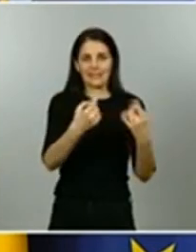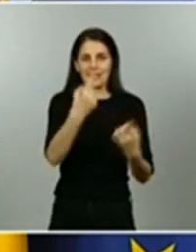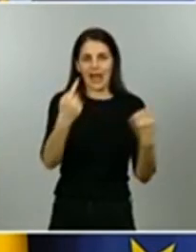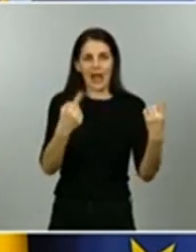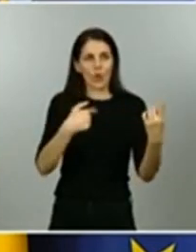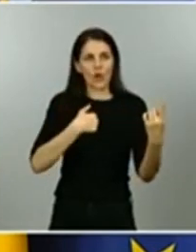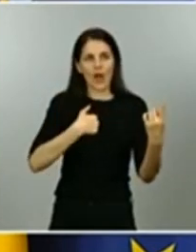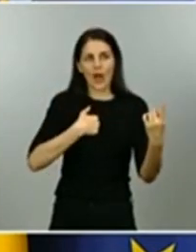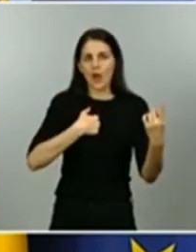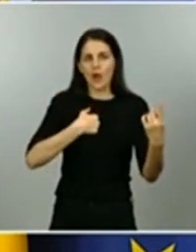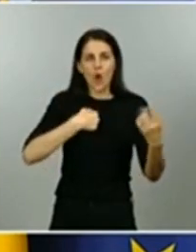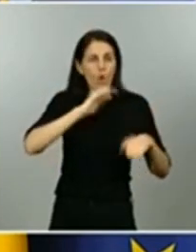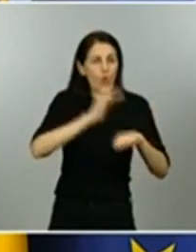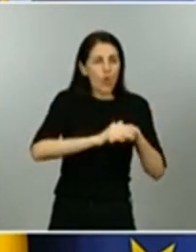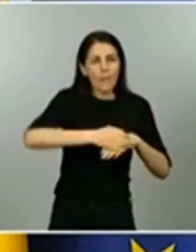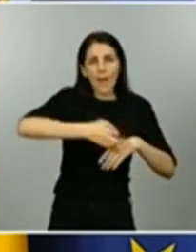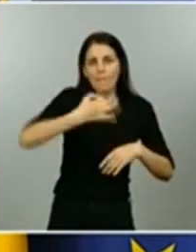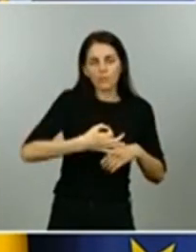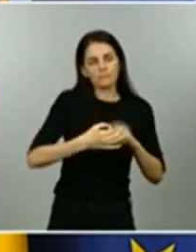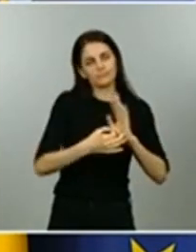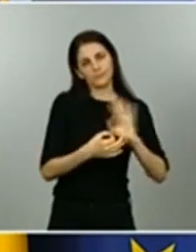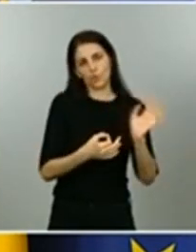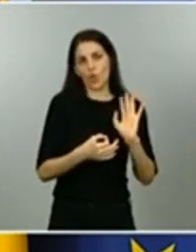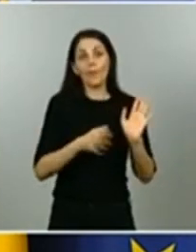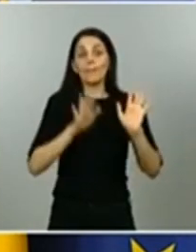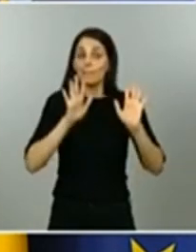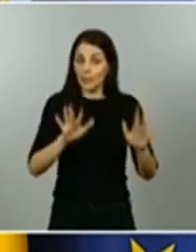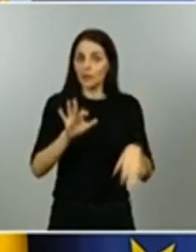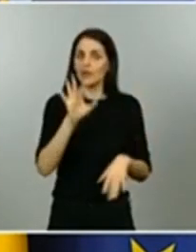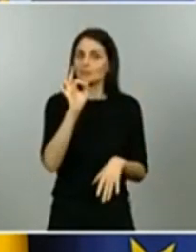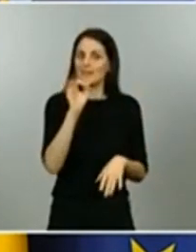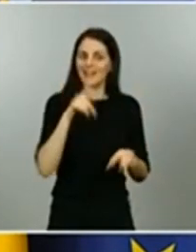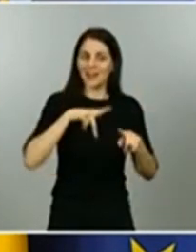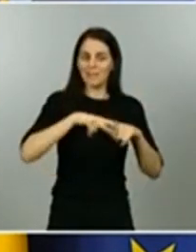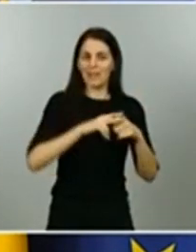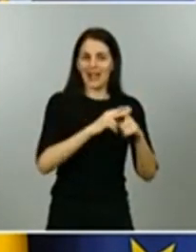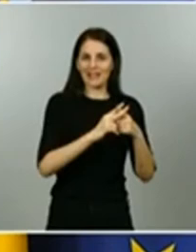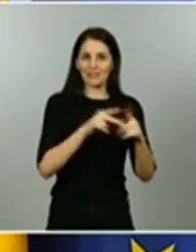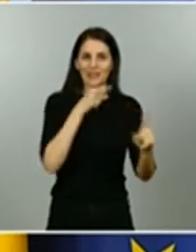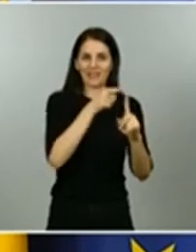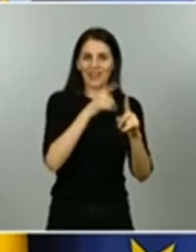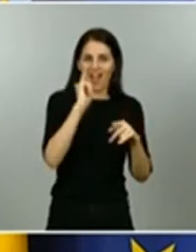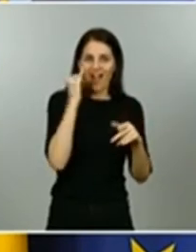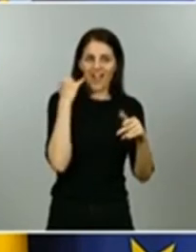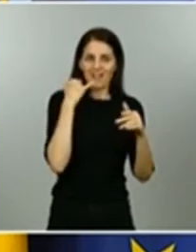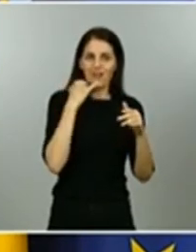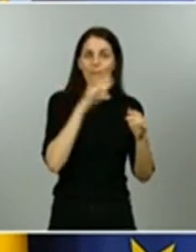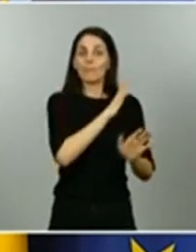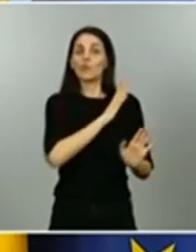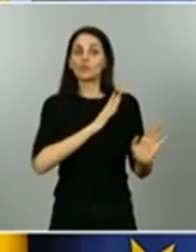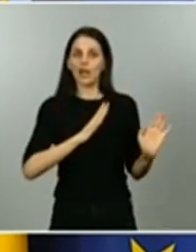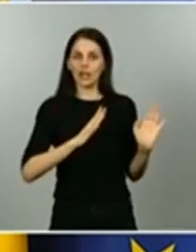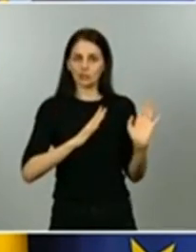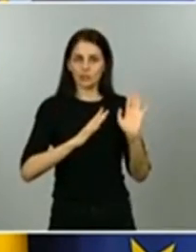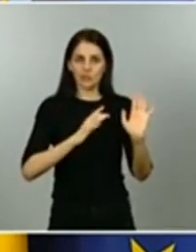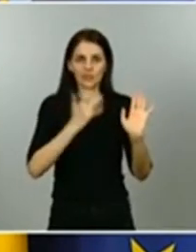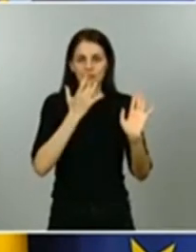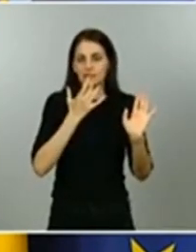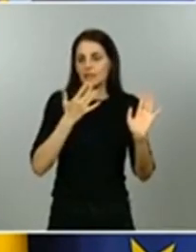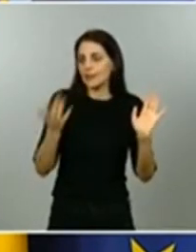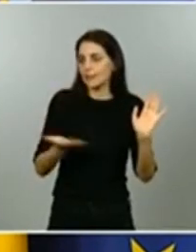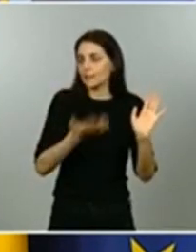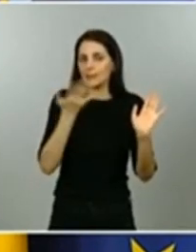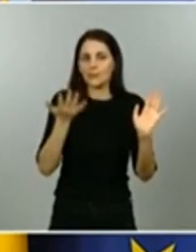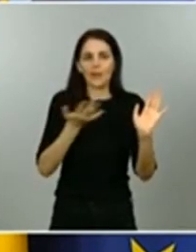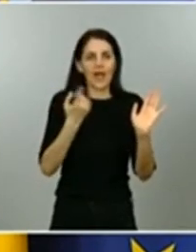están establecidos los servicios y los mecanismos de referencia para que puedan acceder a cualquier lugar o a cualquier sitio donde